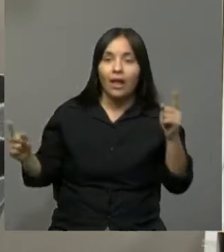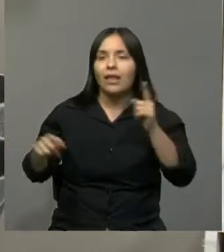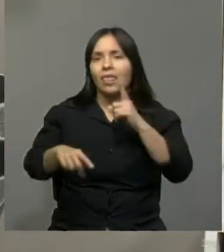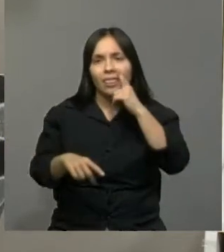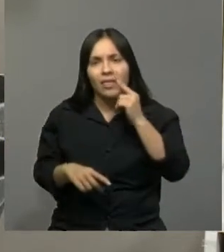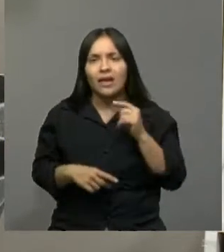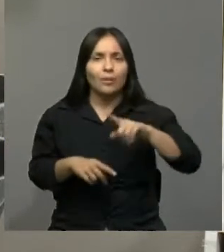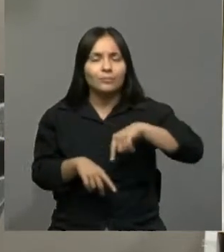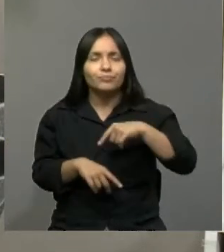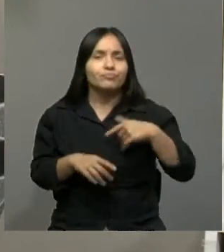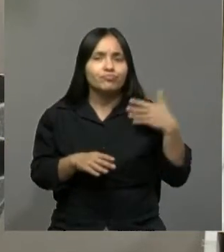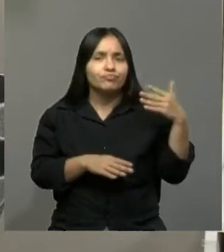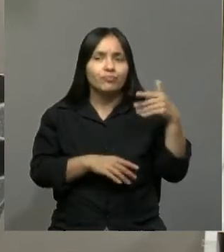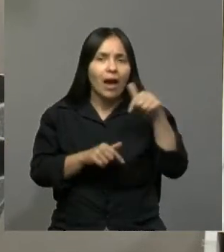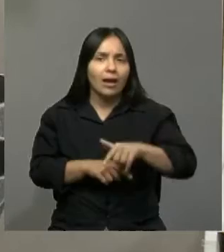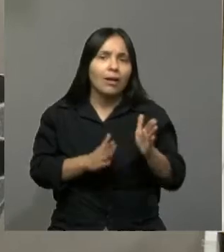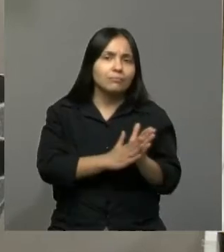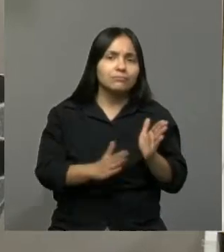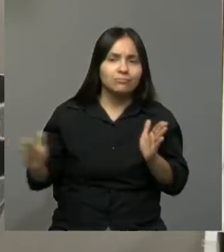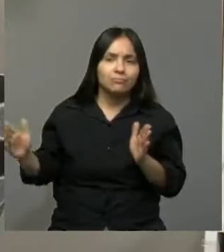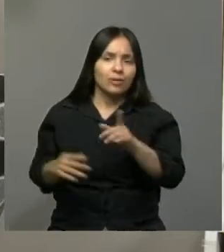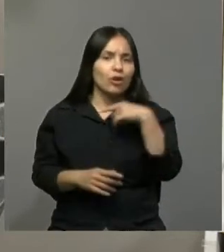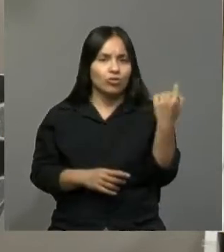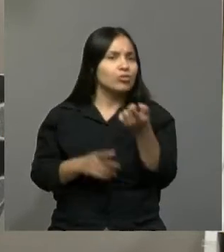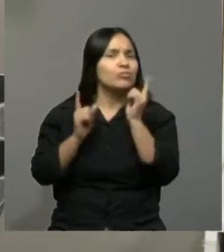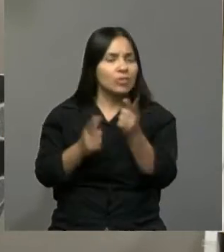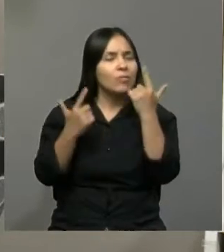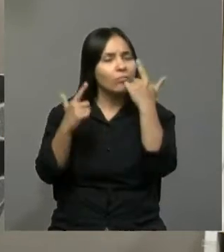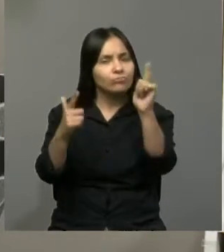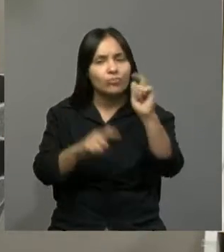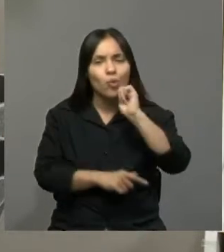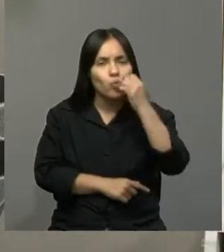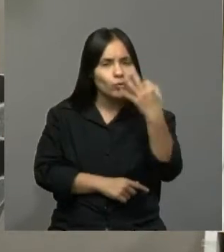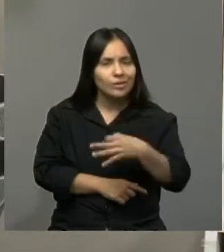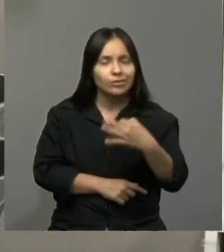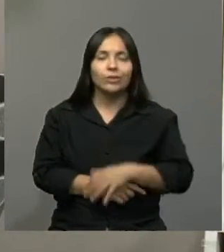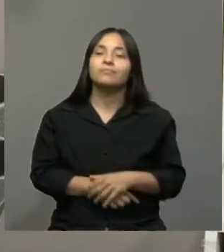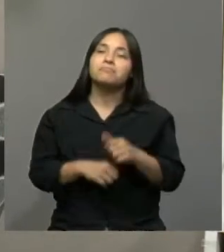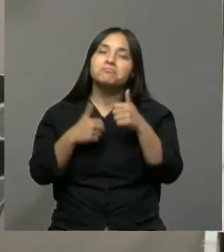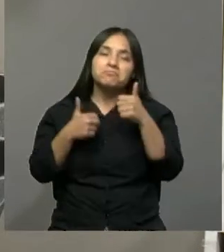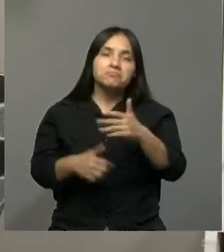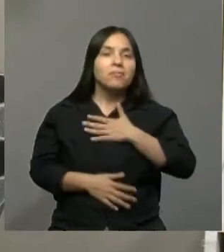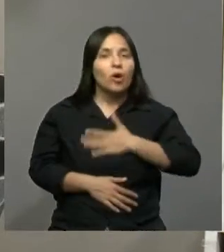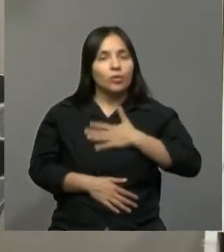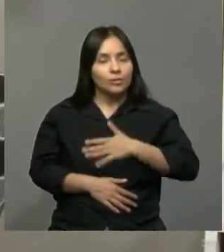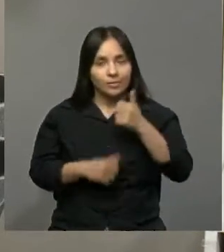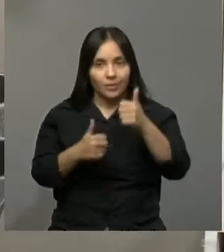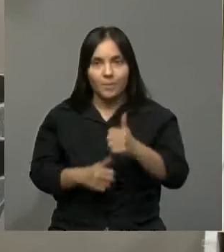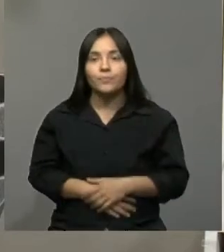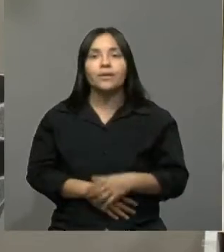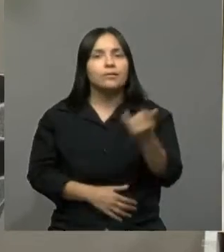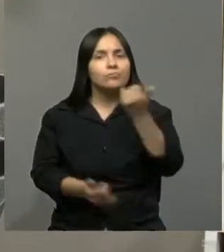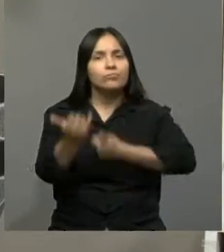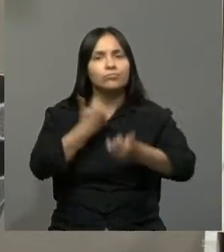días acá. Pero, sí, la estamos pasando bien. Qué lindo, qué lindo. ¿Cómo, contanos,